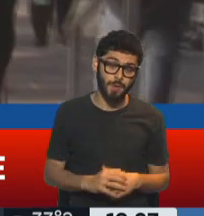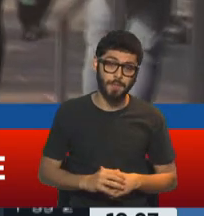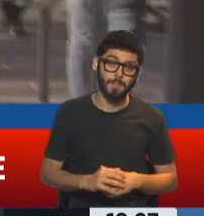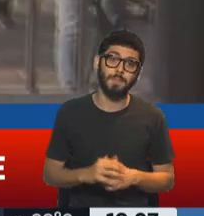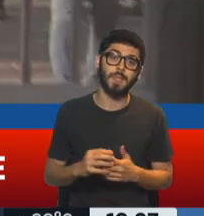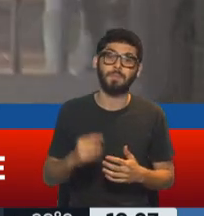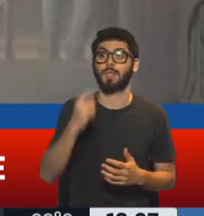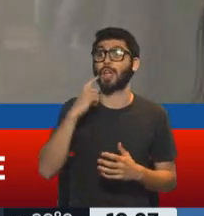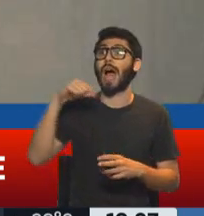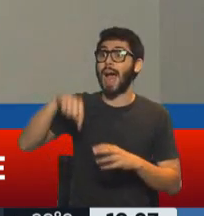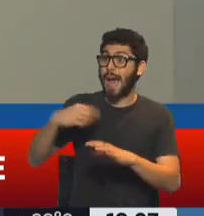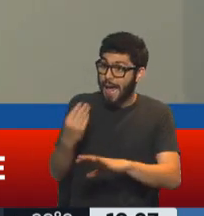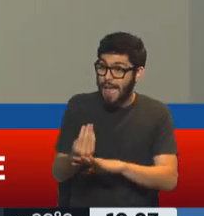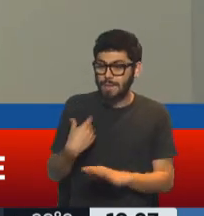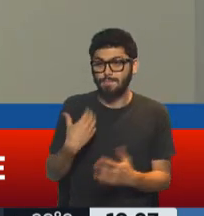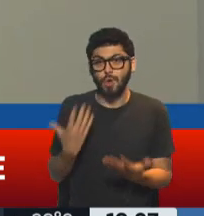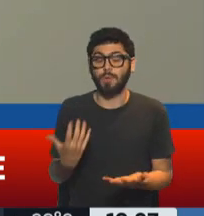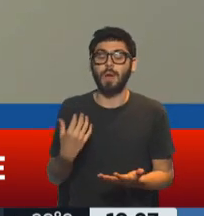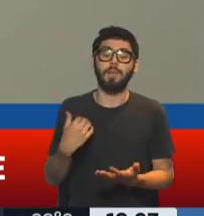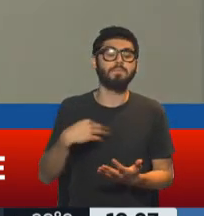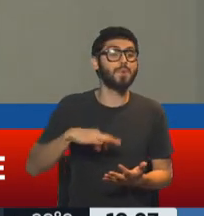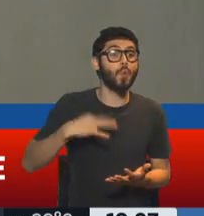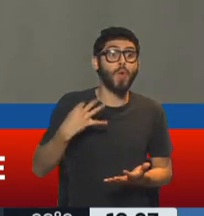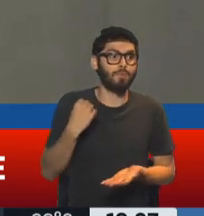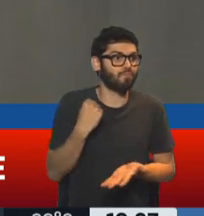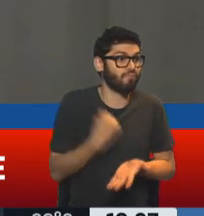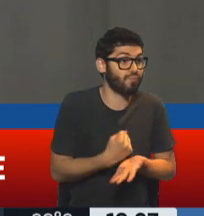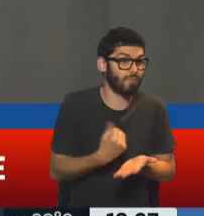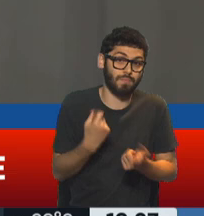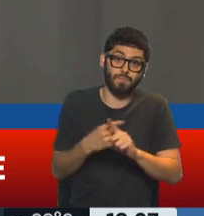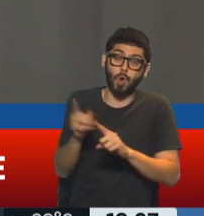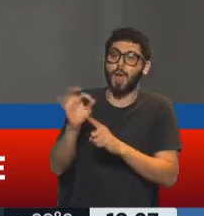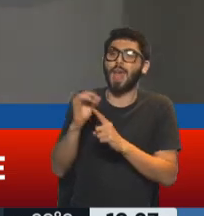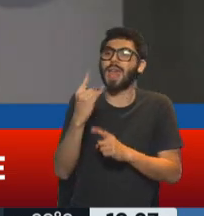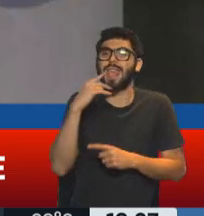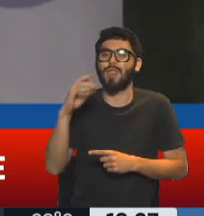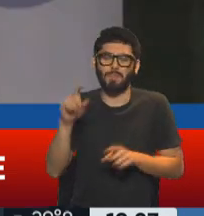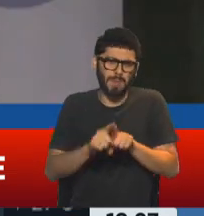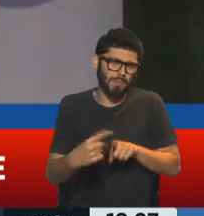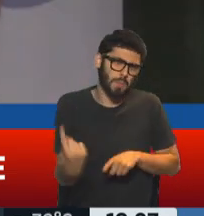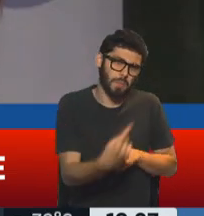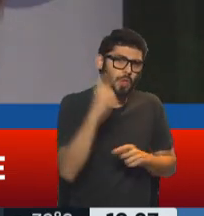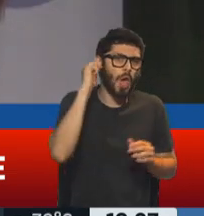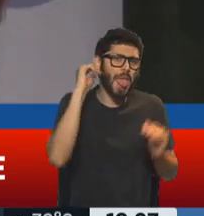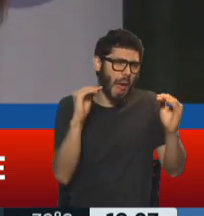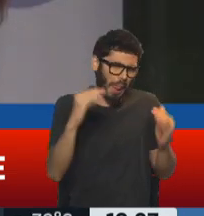importante estar acá. Primero porque Kino marcó mi vida, como la de muchos de nosotros, por cuestiones generacionales, quizás.